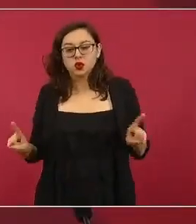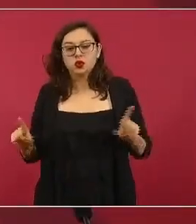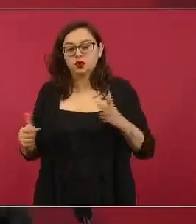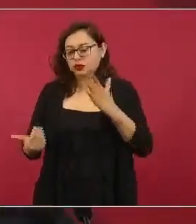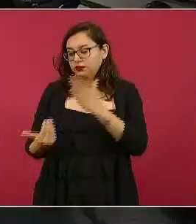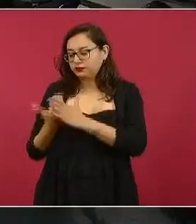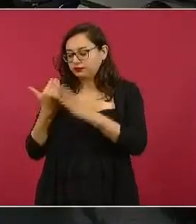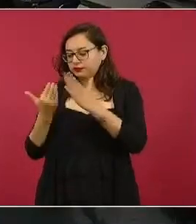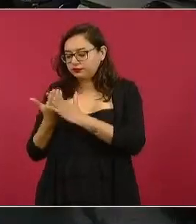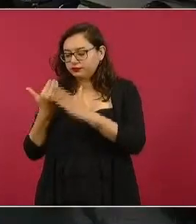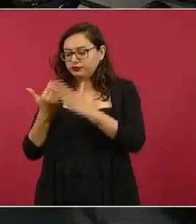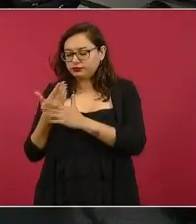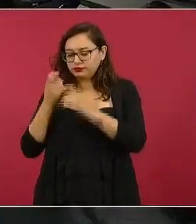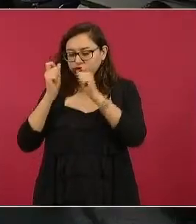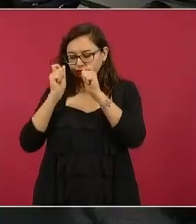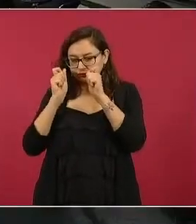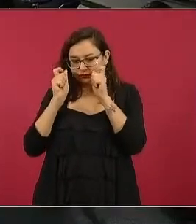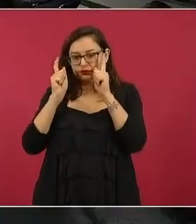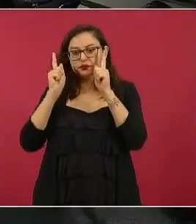escuchar